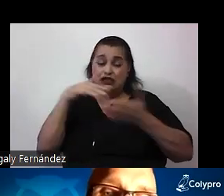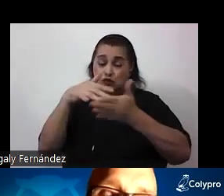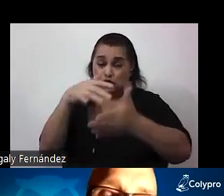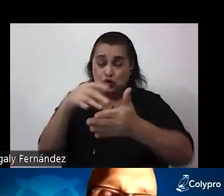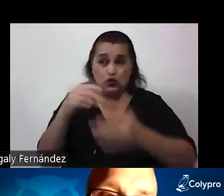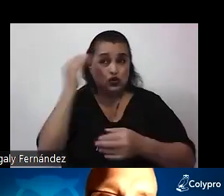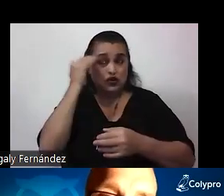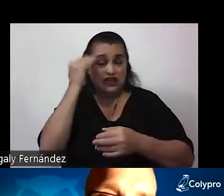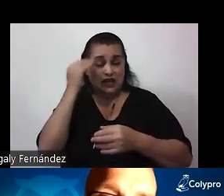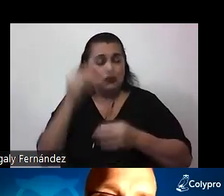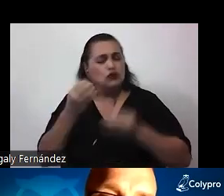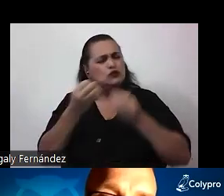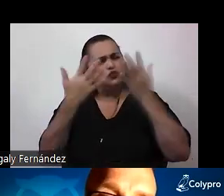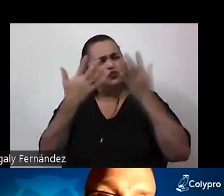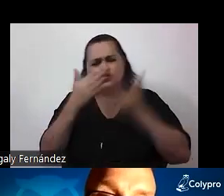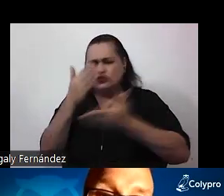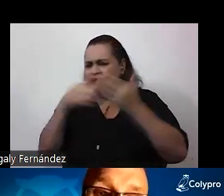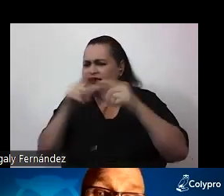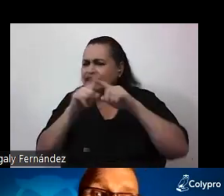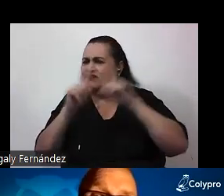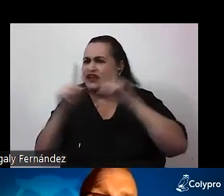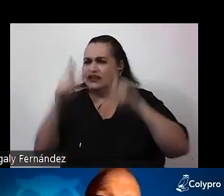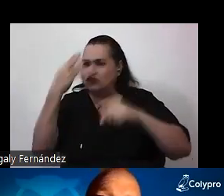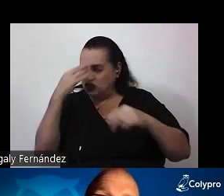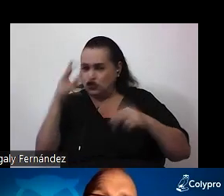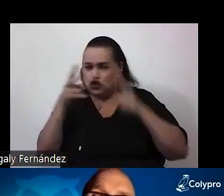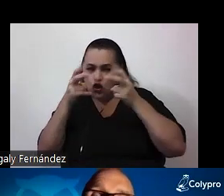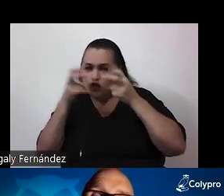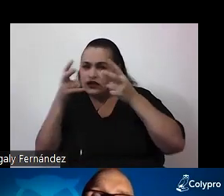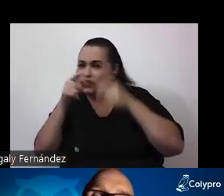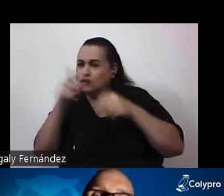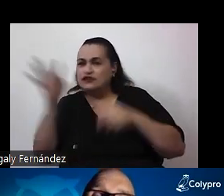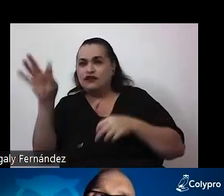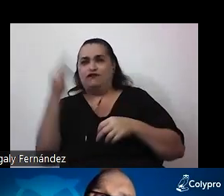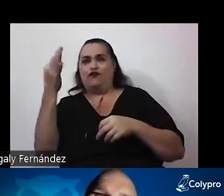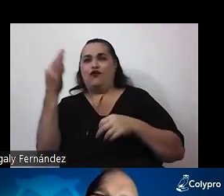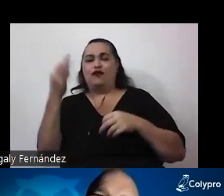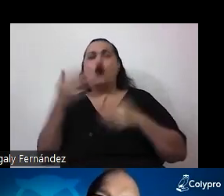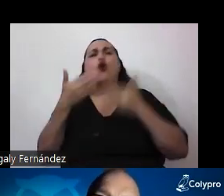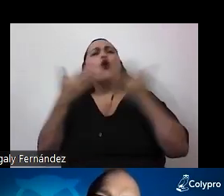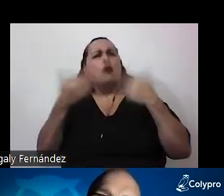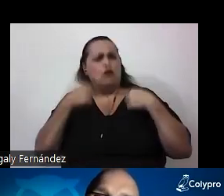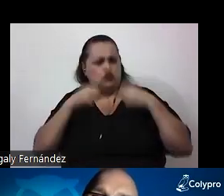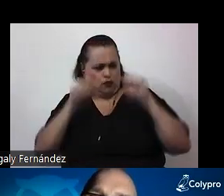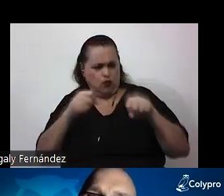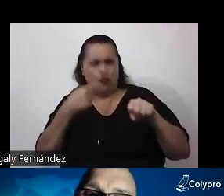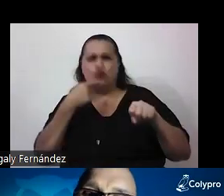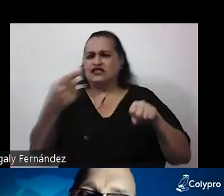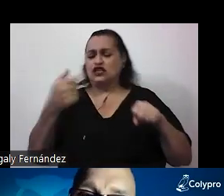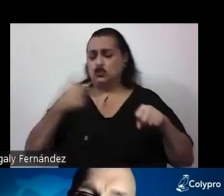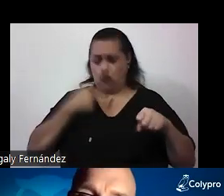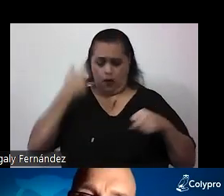cognitivos de este estilo. Entonces, vuelvo a la pregunta. ¿Cómo puedo decir que yo pienso